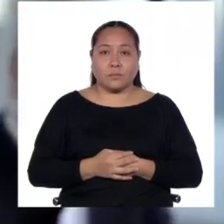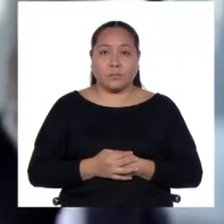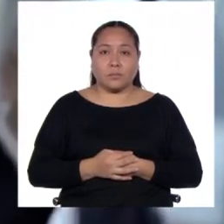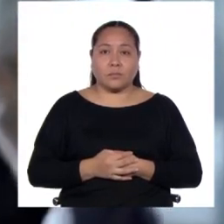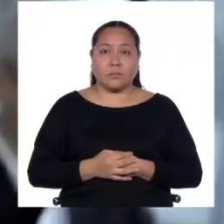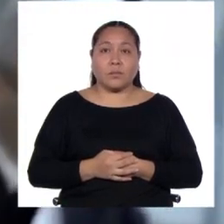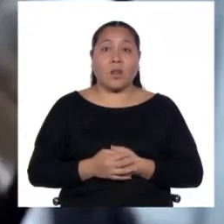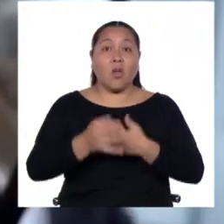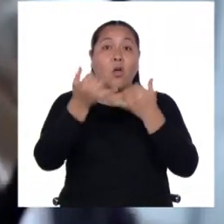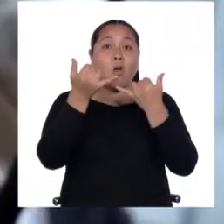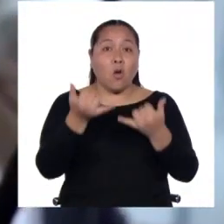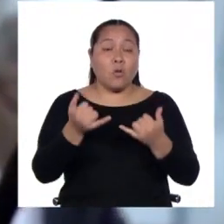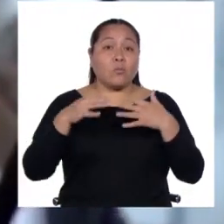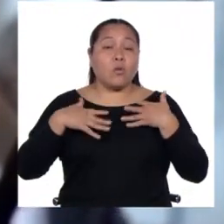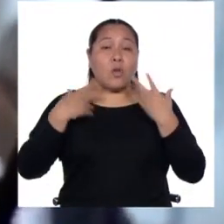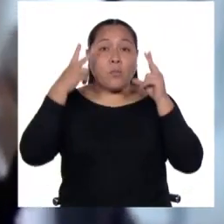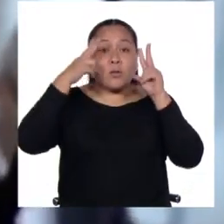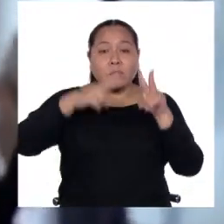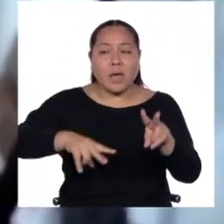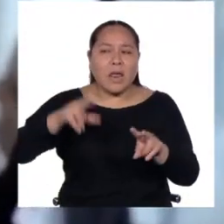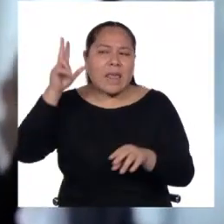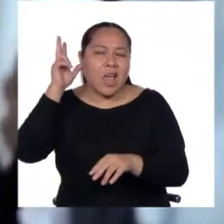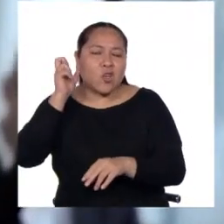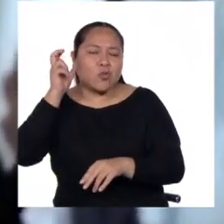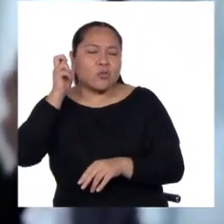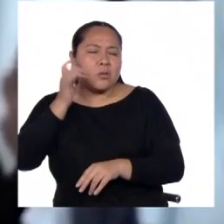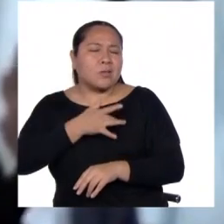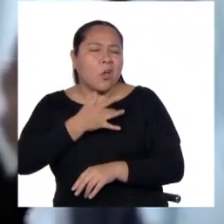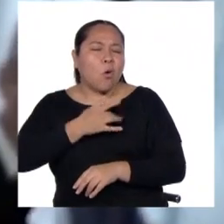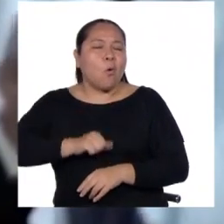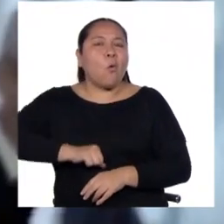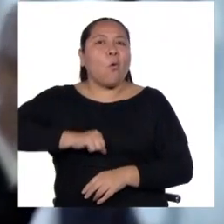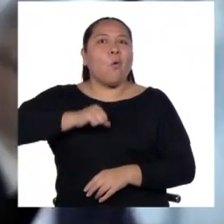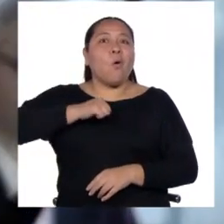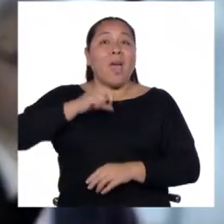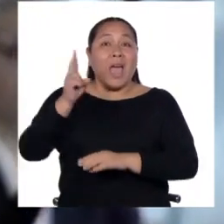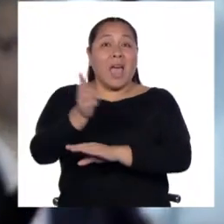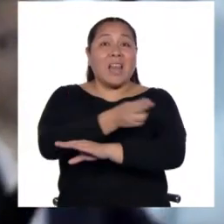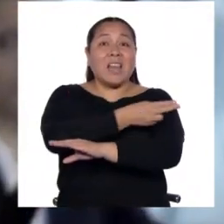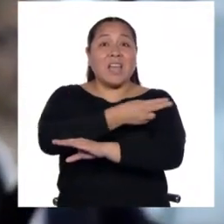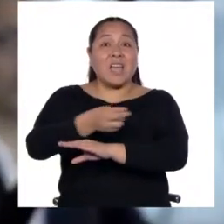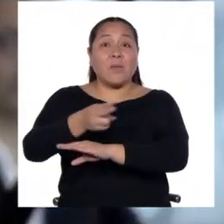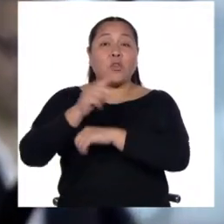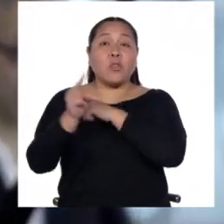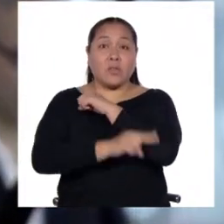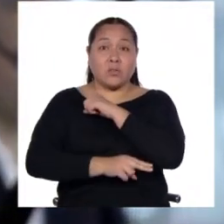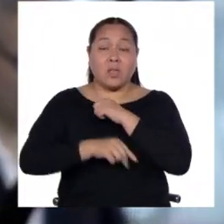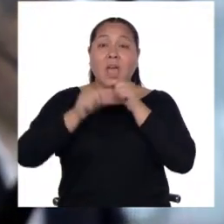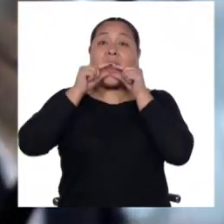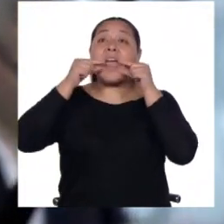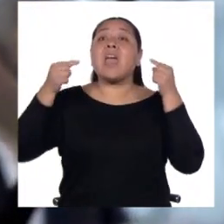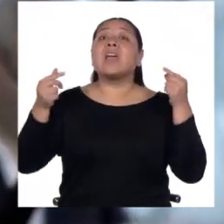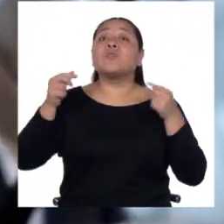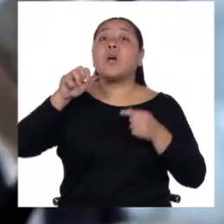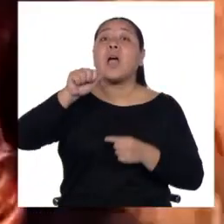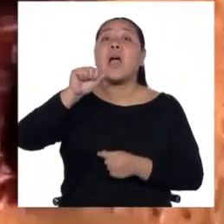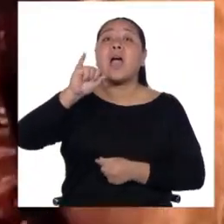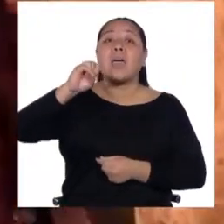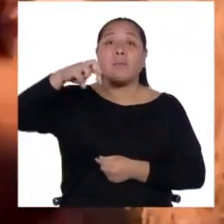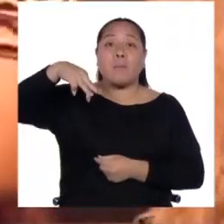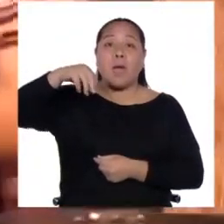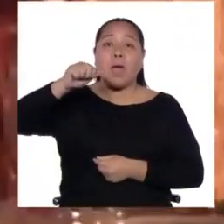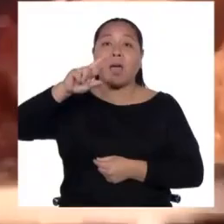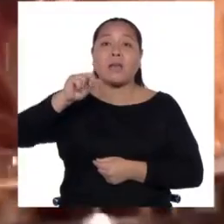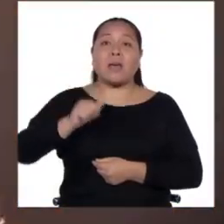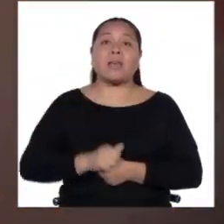Hoy podemos ver y escuchar con orgullo nuestro himno nacional entonado en quechua, Aymara Yashaninka